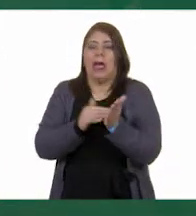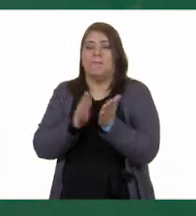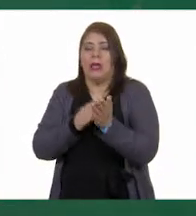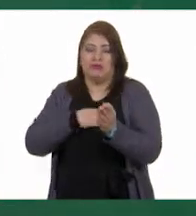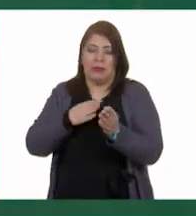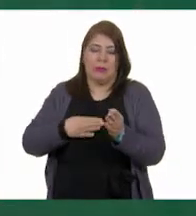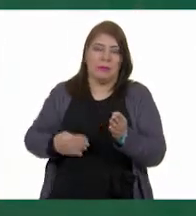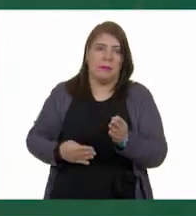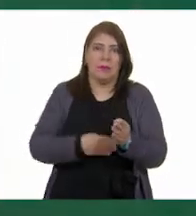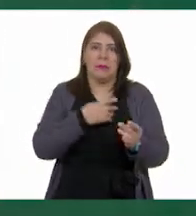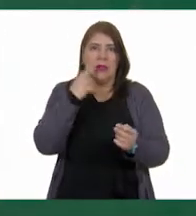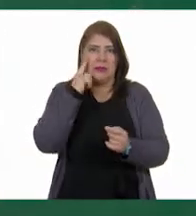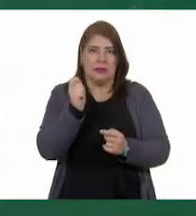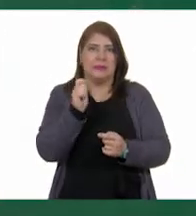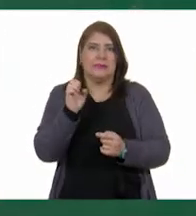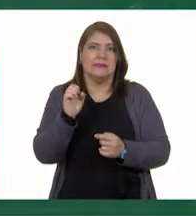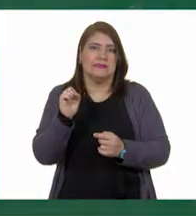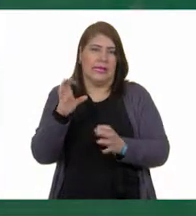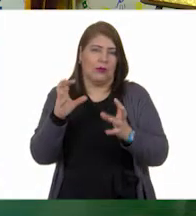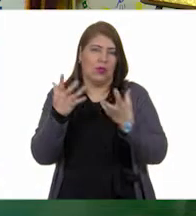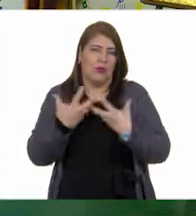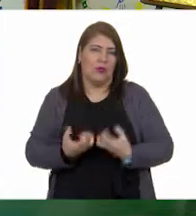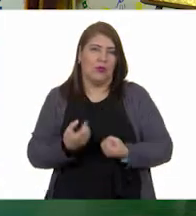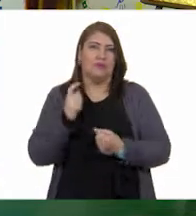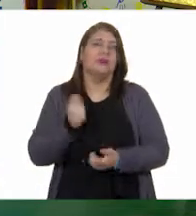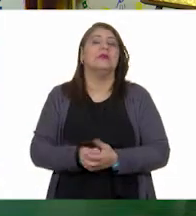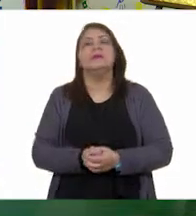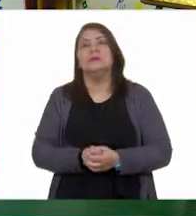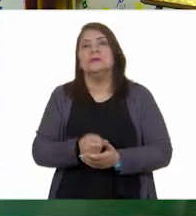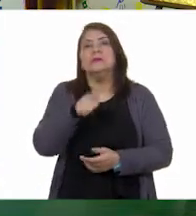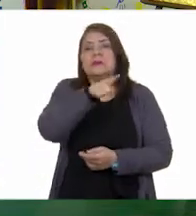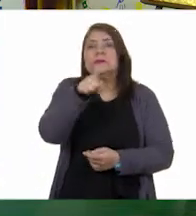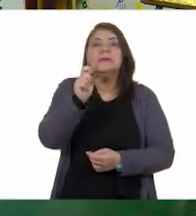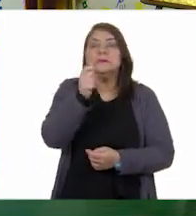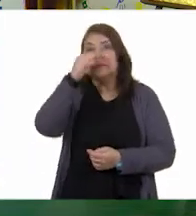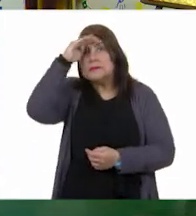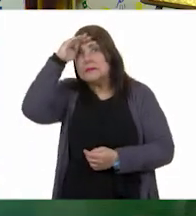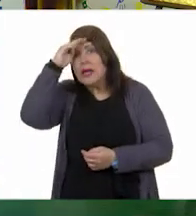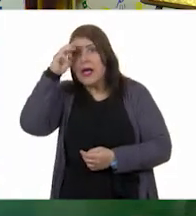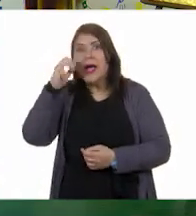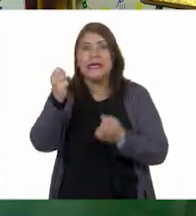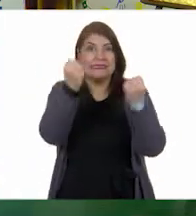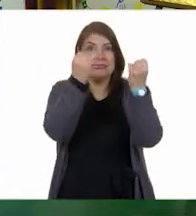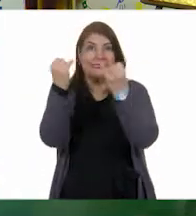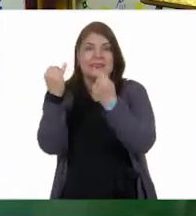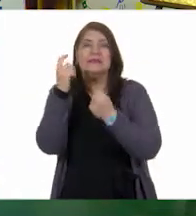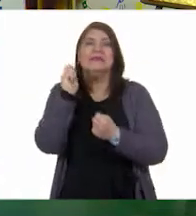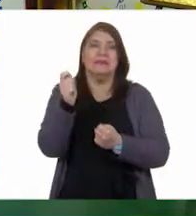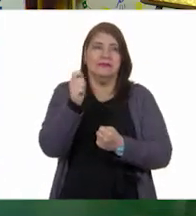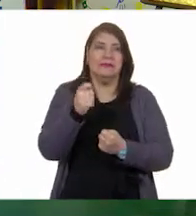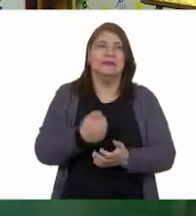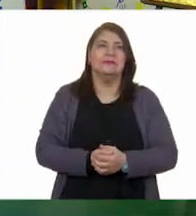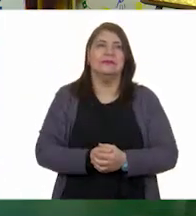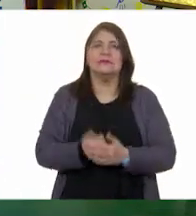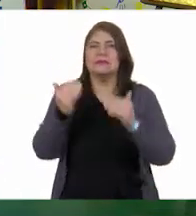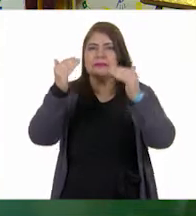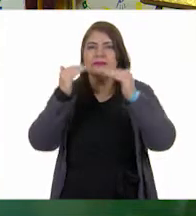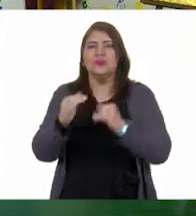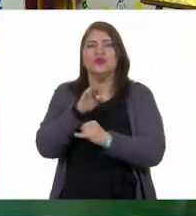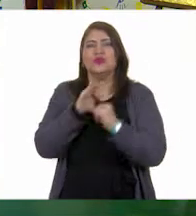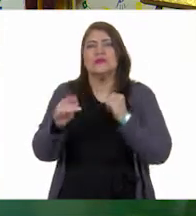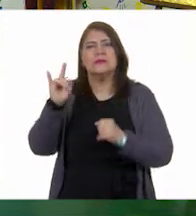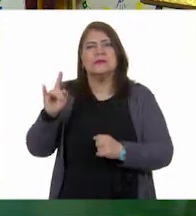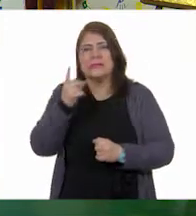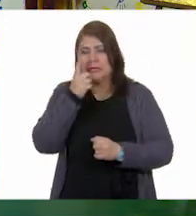Niñas y niños que nos ven en casa, ¿qué dicen ustedes? ¡Sí! ¿Qué dice nuestra tarjeta? ¿Les ayudas, Gloria? Sí,